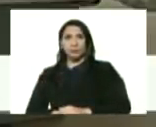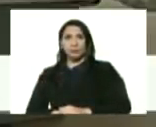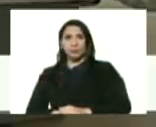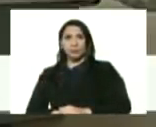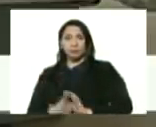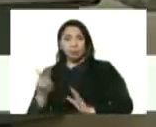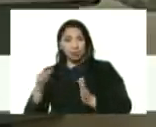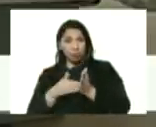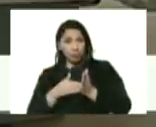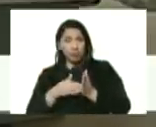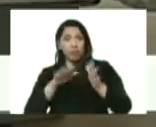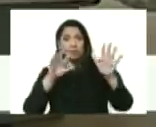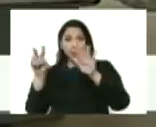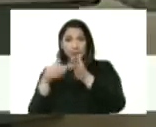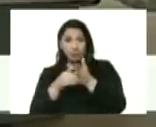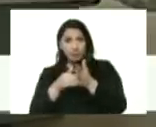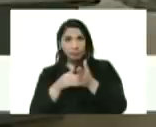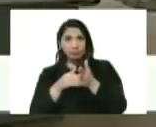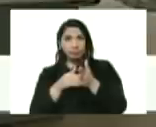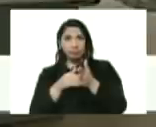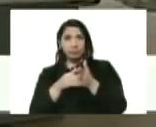17.000